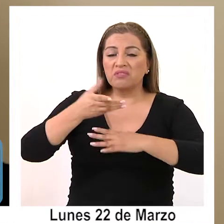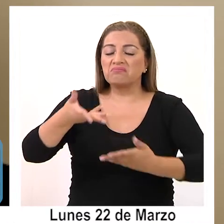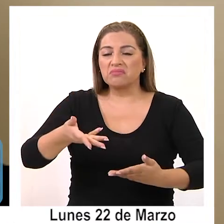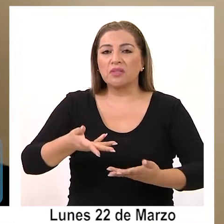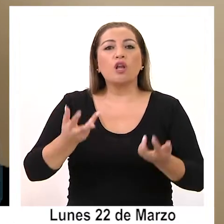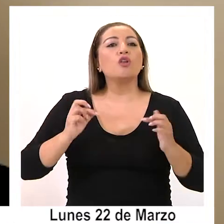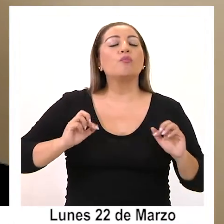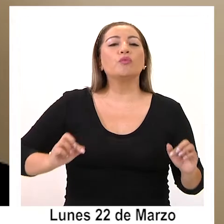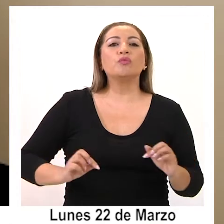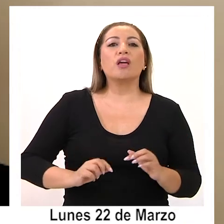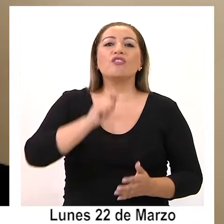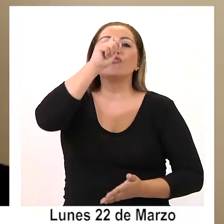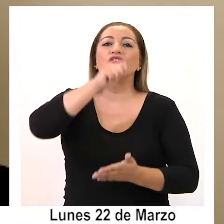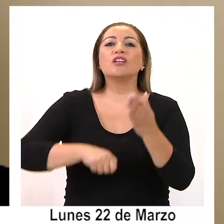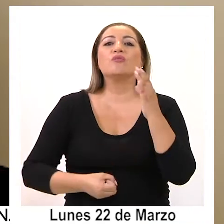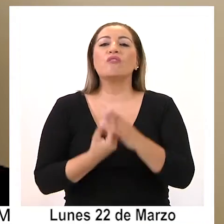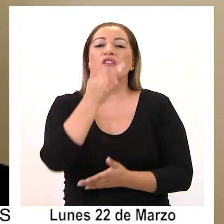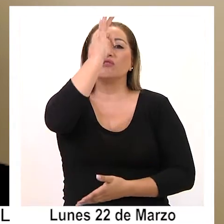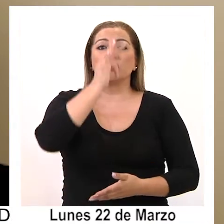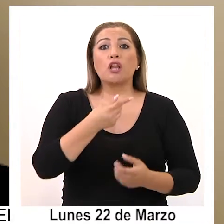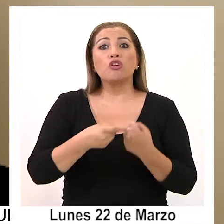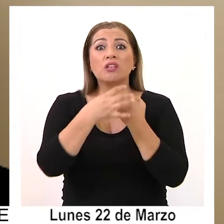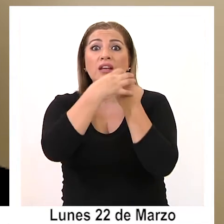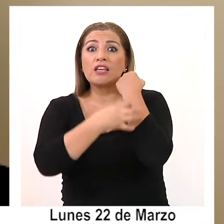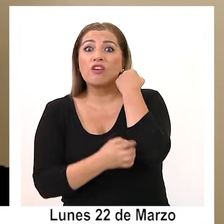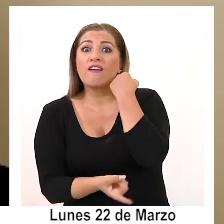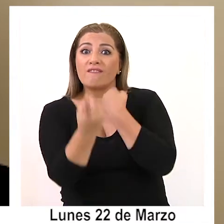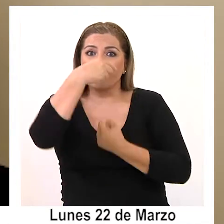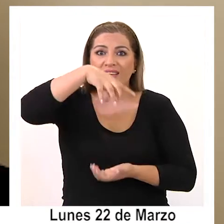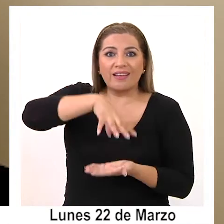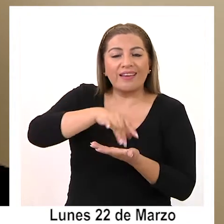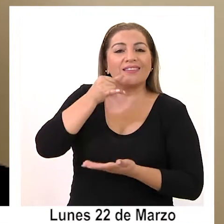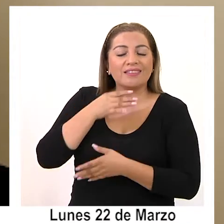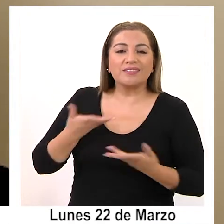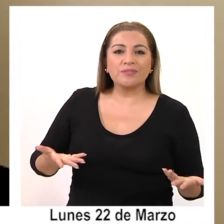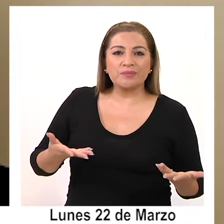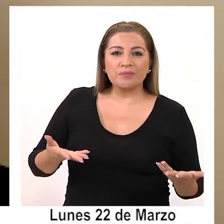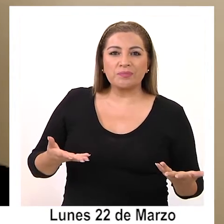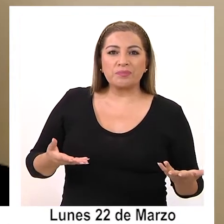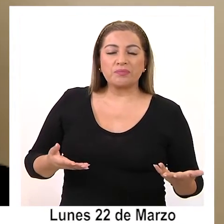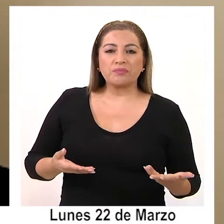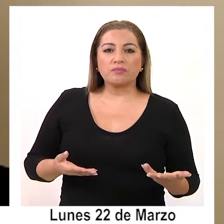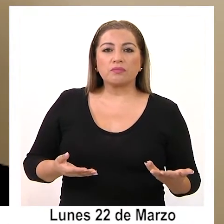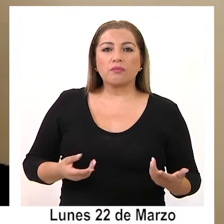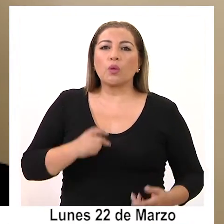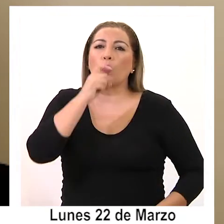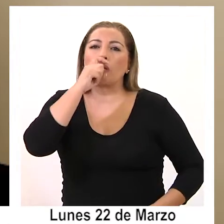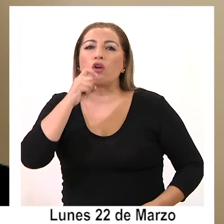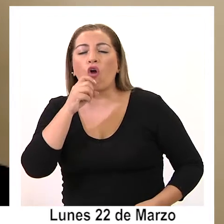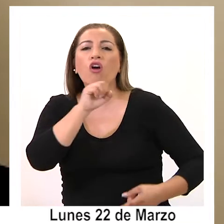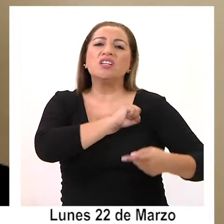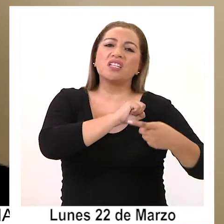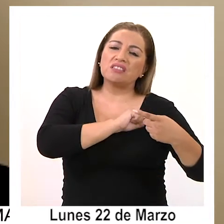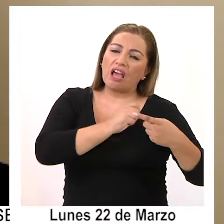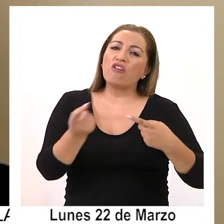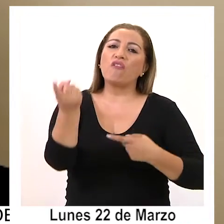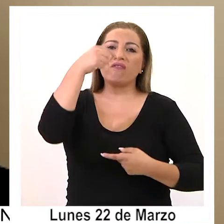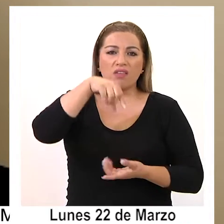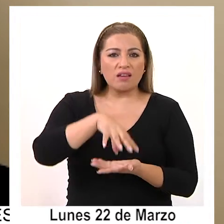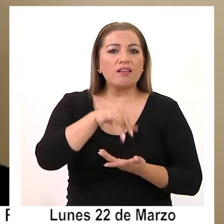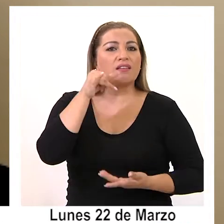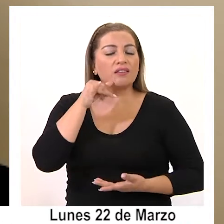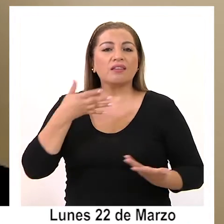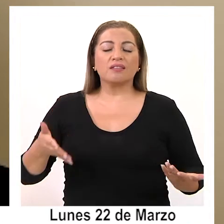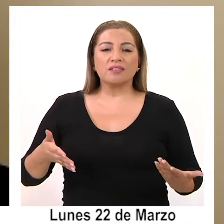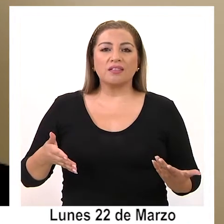la posibilidad de contratar personal que venga a otras regiones, y todo el personal que viene de esta empresa externa viene de Curicó, viene de Santiago, etc., y